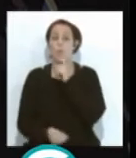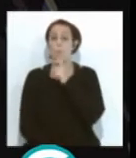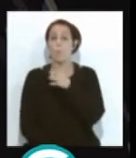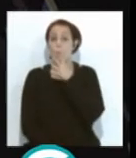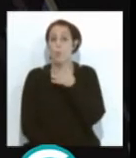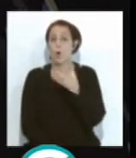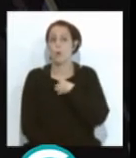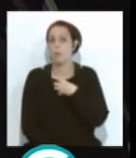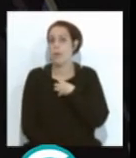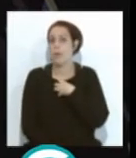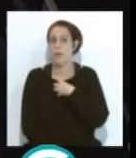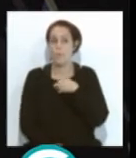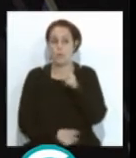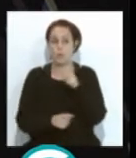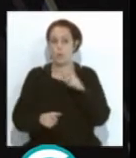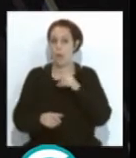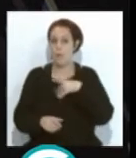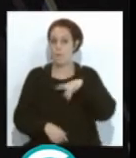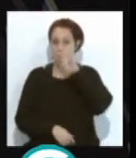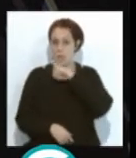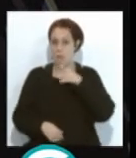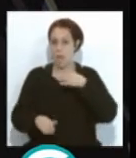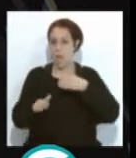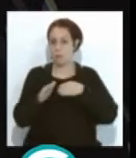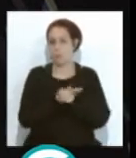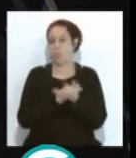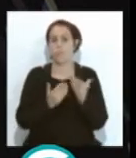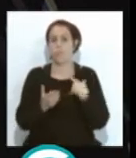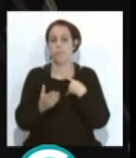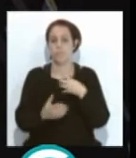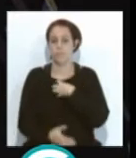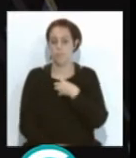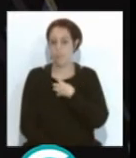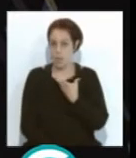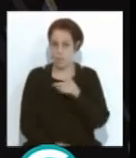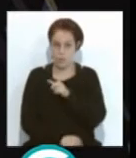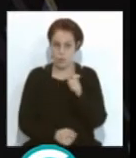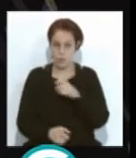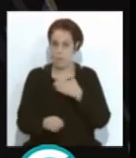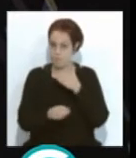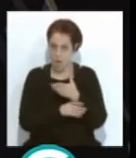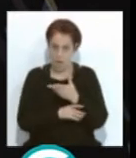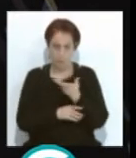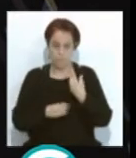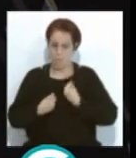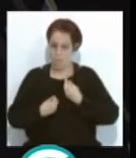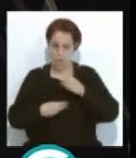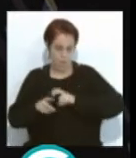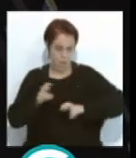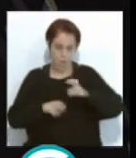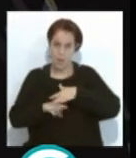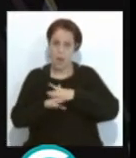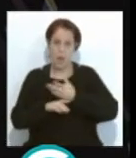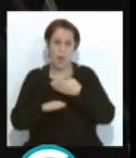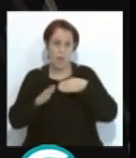lo que no se puede es privar a la gente de ir al falla, evidentemente. Claro. Y ni aunque se ponga miles de trapas, la gente se va a buscar la vida de hacerlo, la